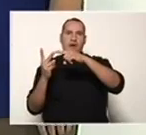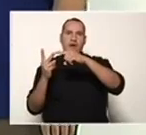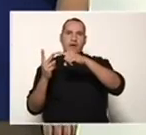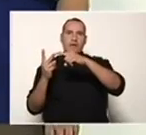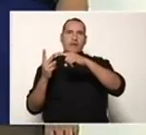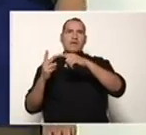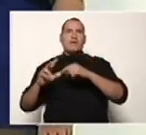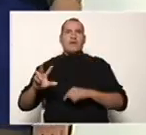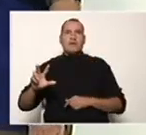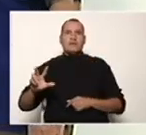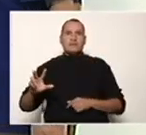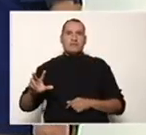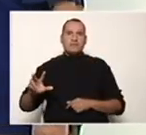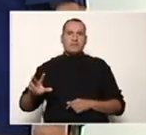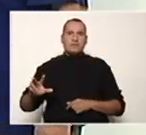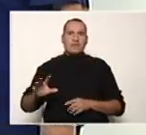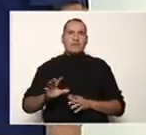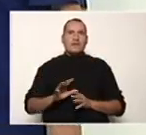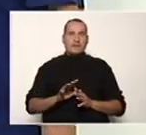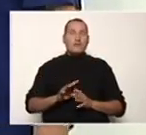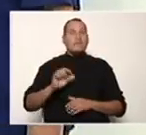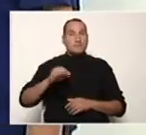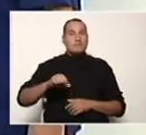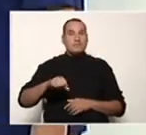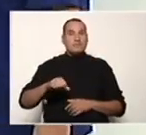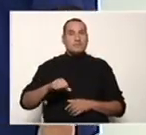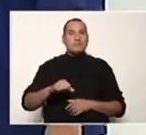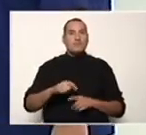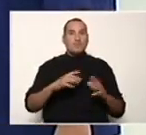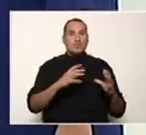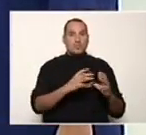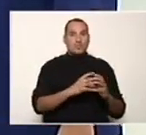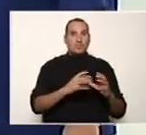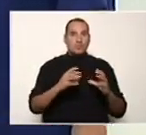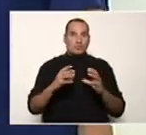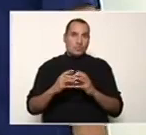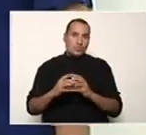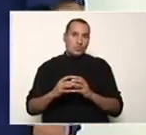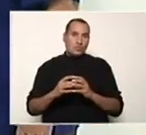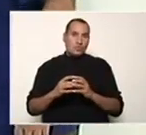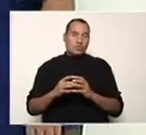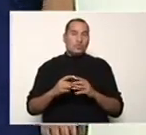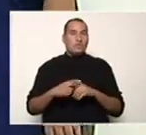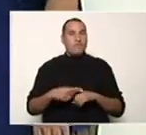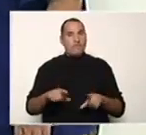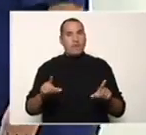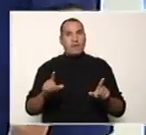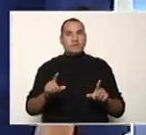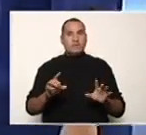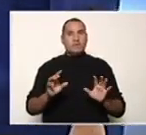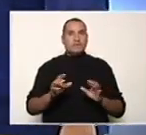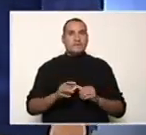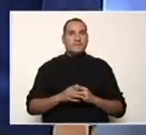Entonces sí tenemos, estamos en presencia de un binomio que son diferencias de cuadrados.